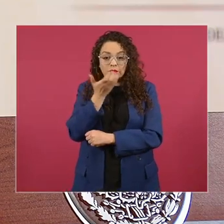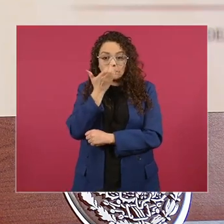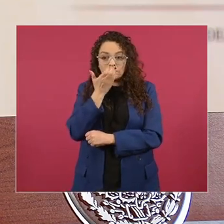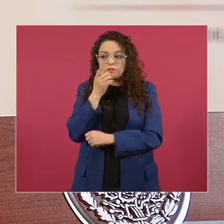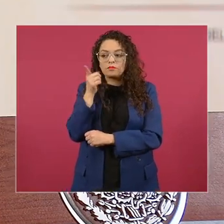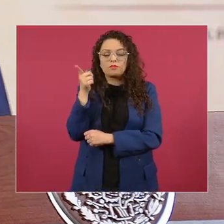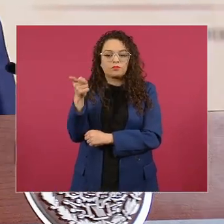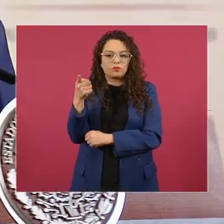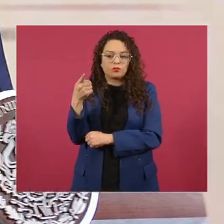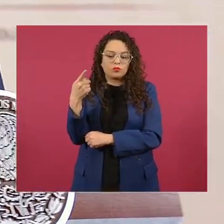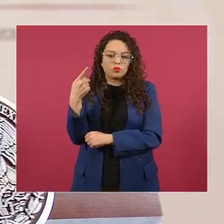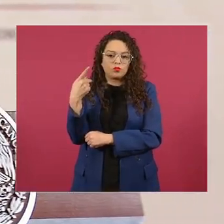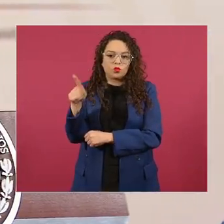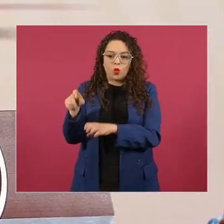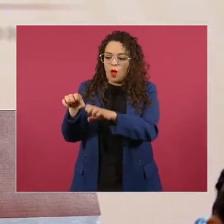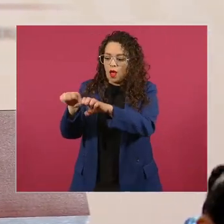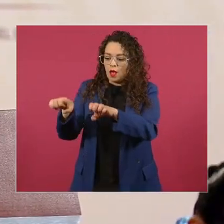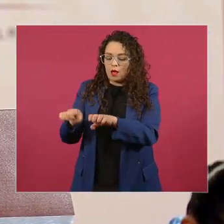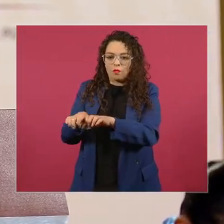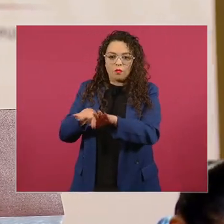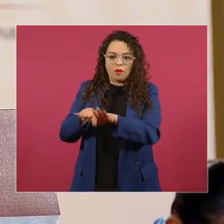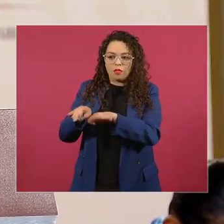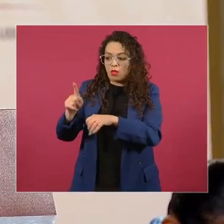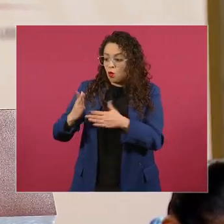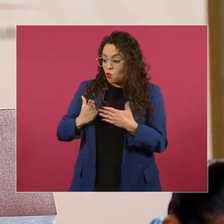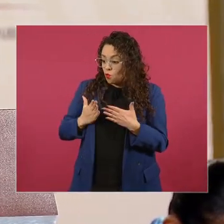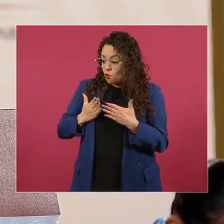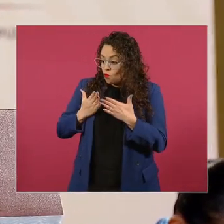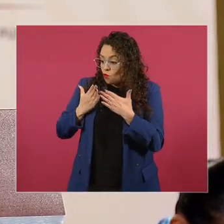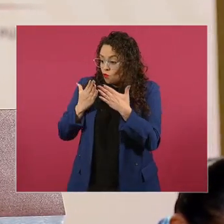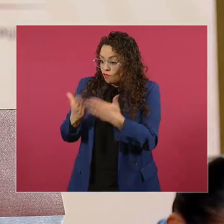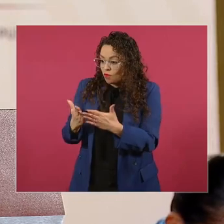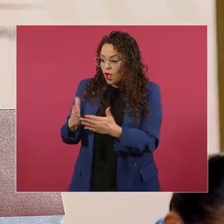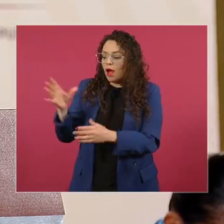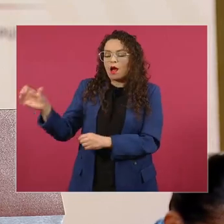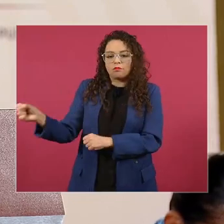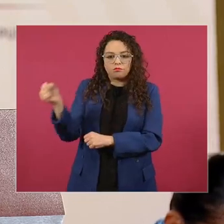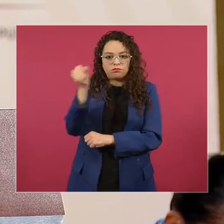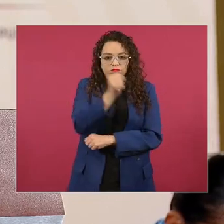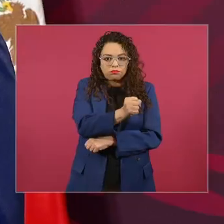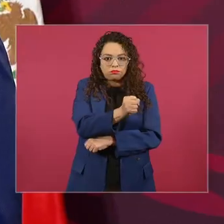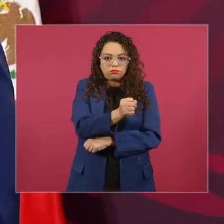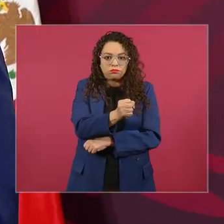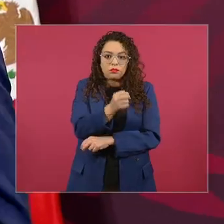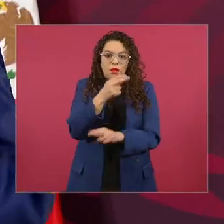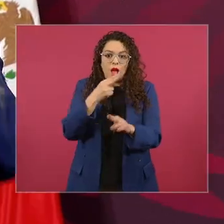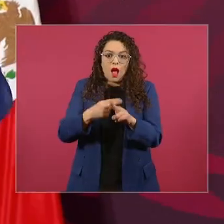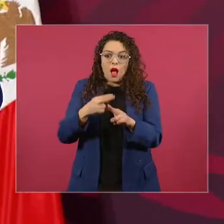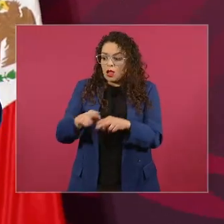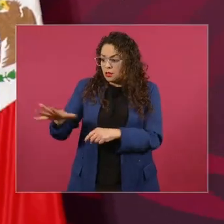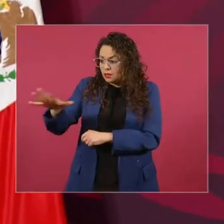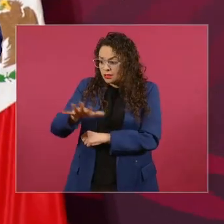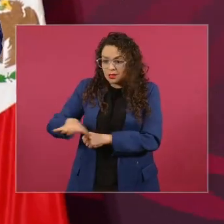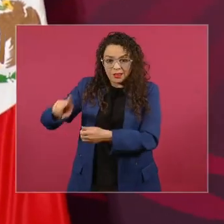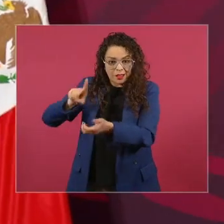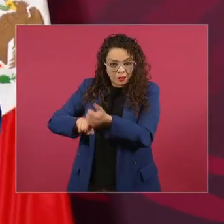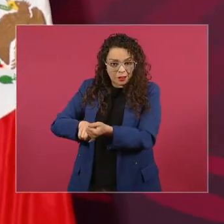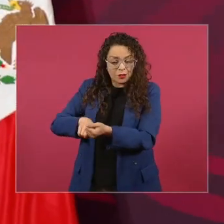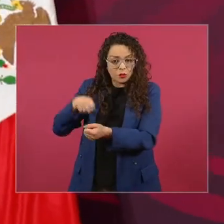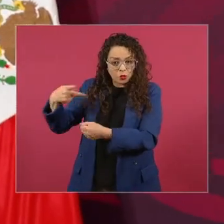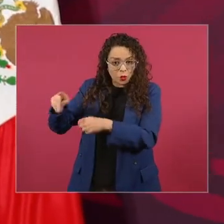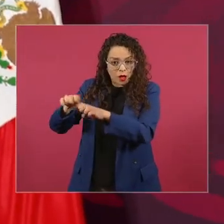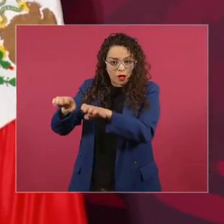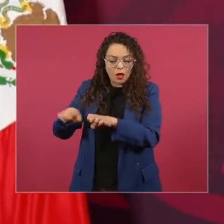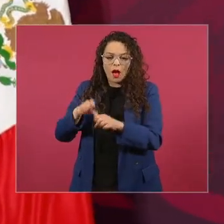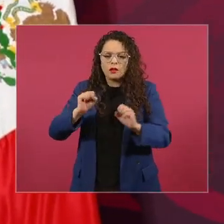confianza hombres fuertes la mayoría militares que tardaban gobernando